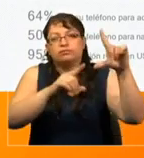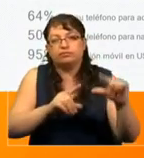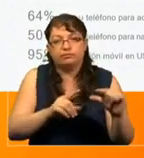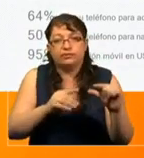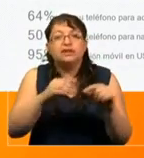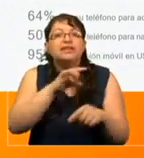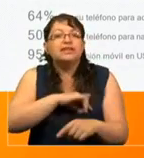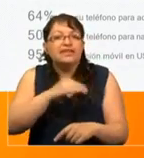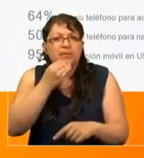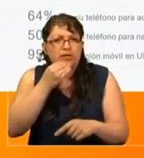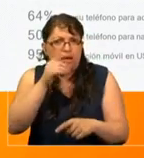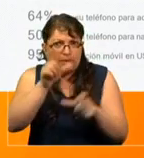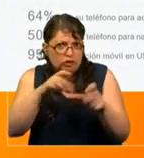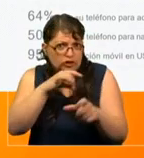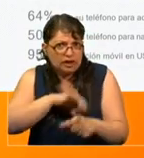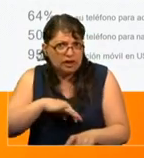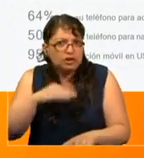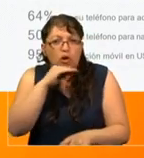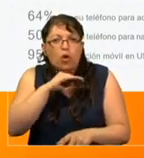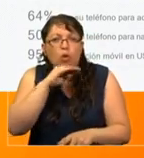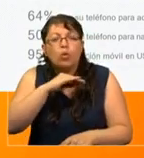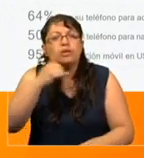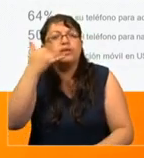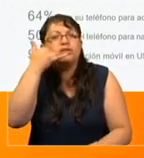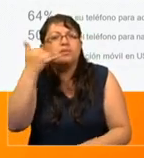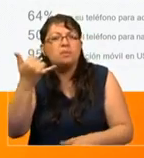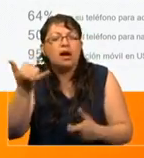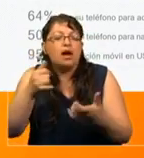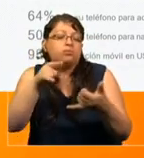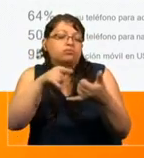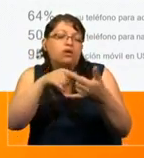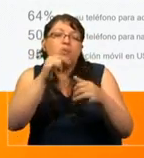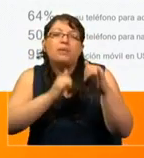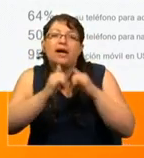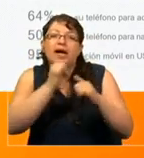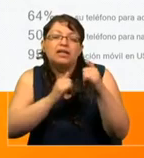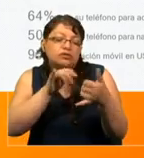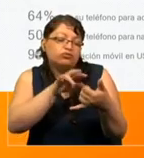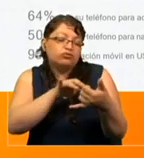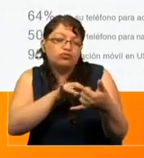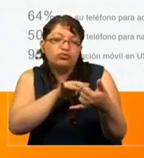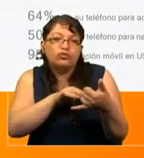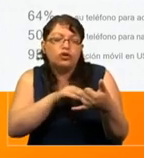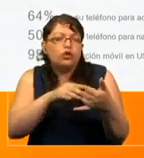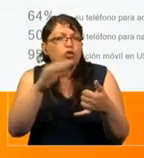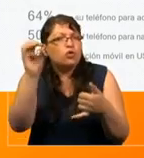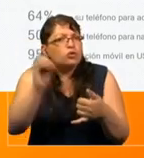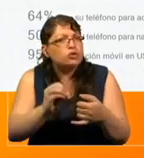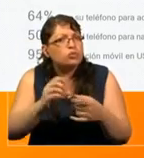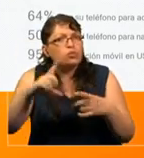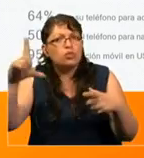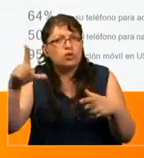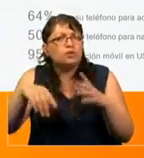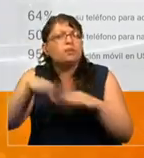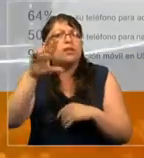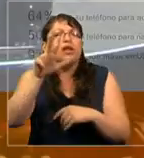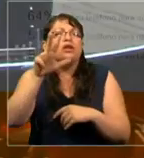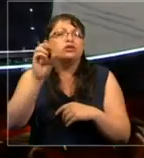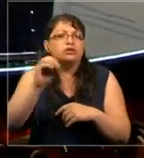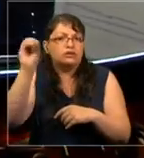Chile también, los chilenos usan el teléfono para navegar la Internet a un porcentaje altísimo, más del 80%,